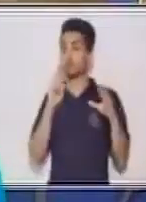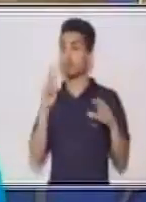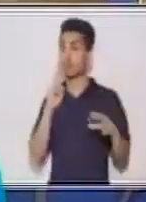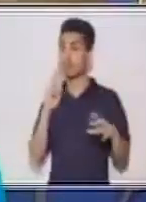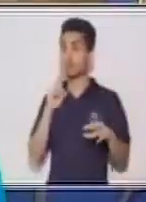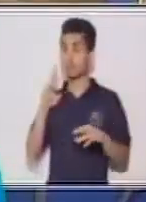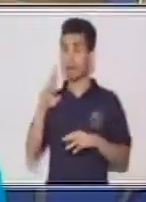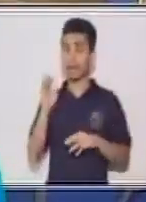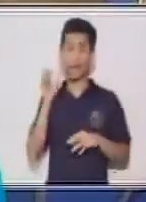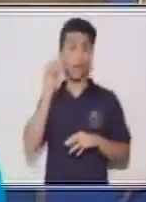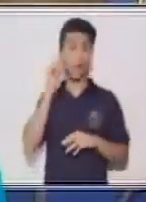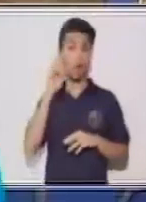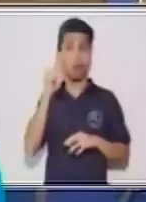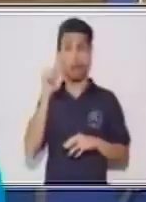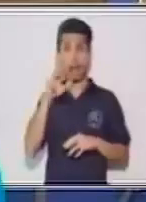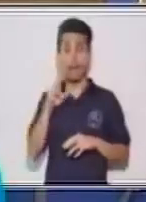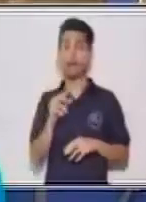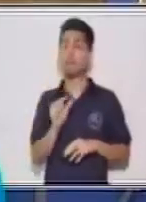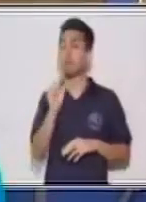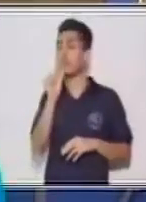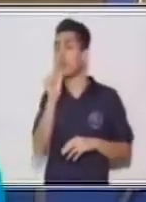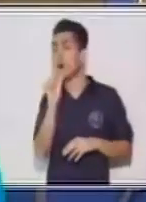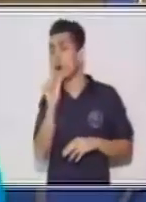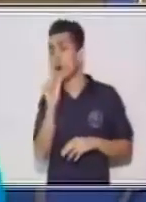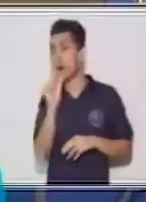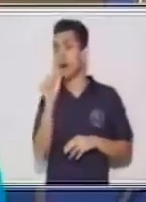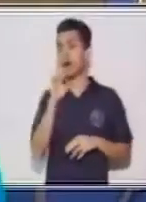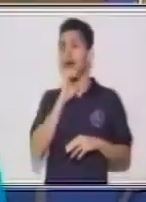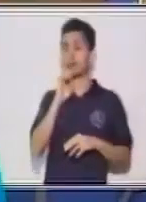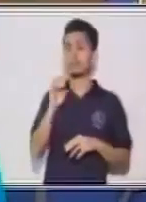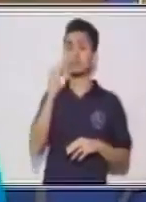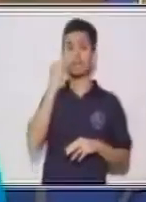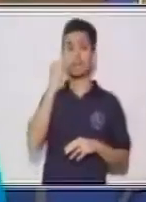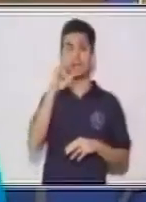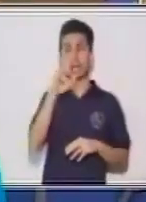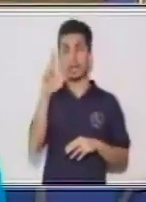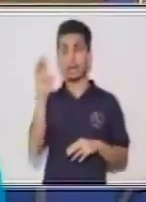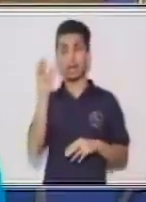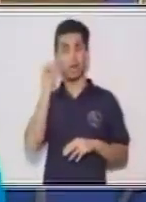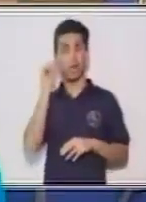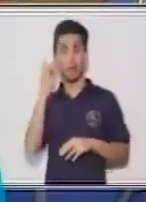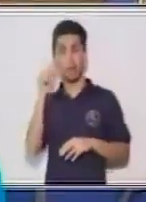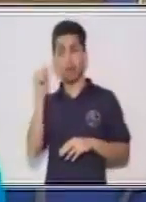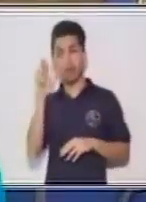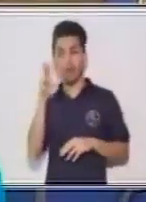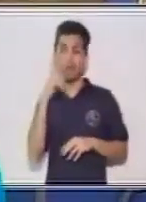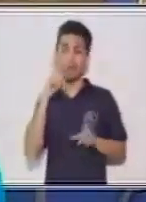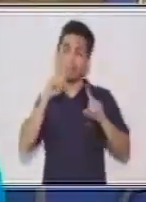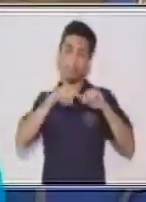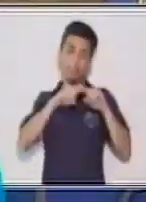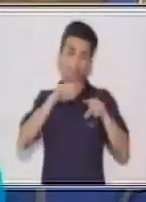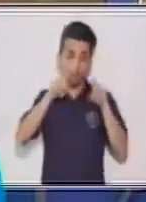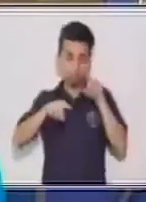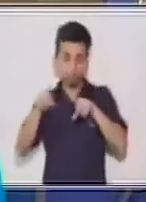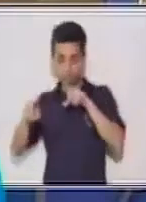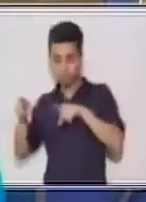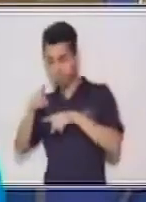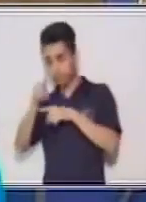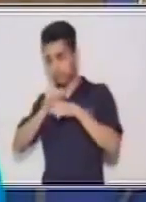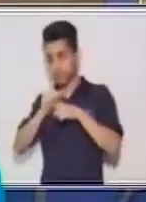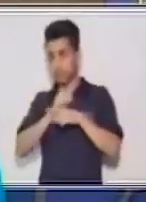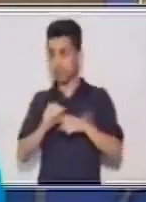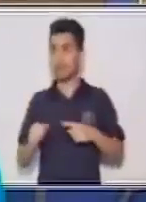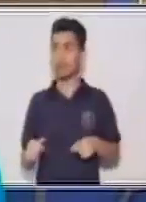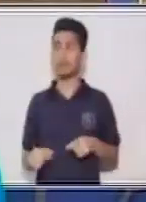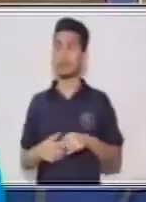regulares y son muy pocos los que asumen el papel de irregular. Pero eso es conforme vayas practicando. Y la última